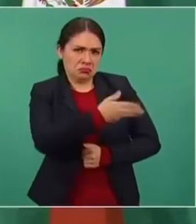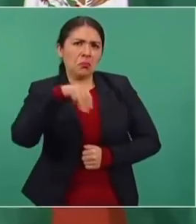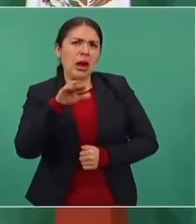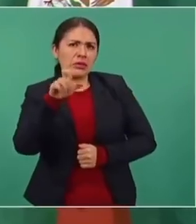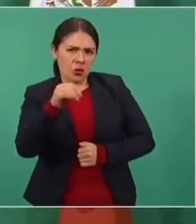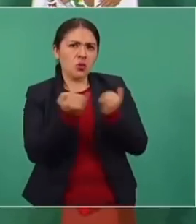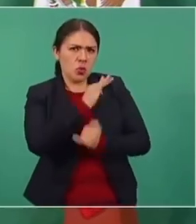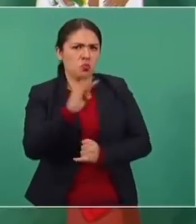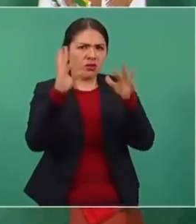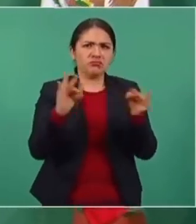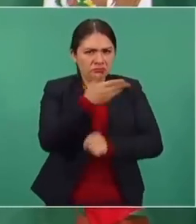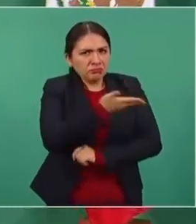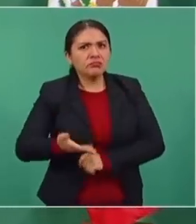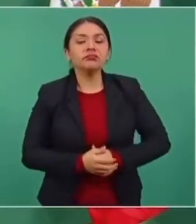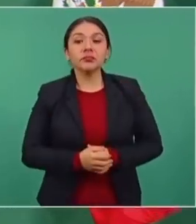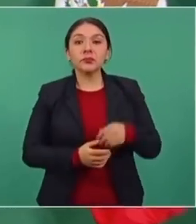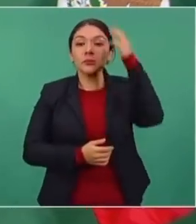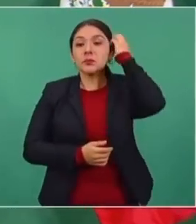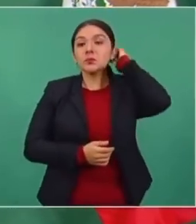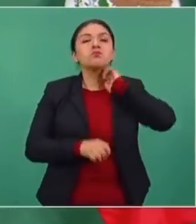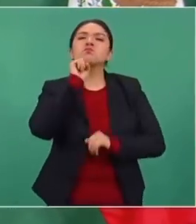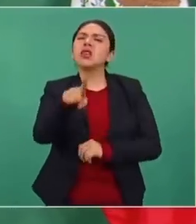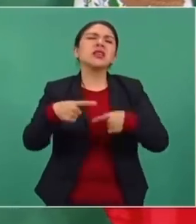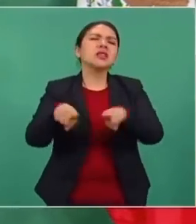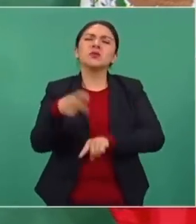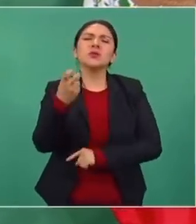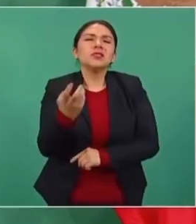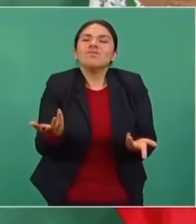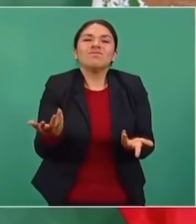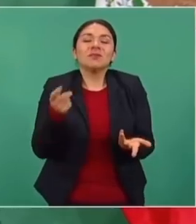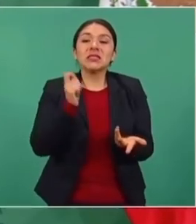Y Marcelo puede también explicarles sobre eso. Es parte también de lo mismo.